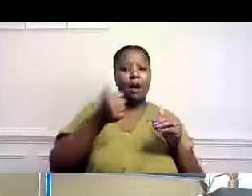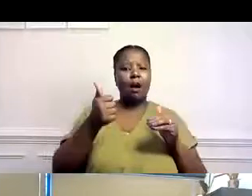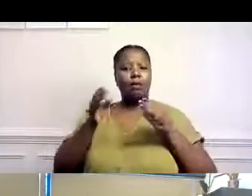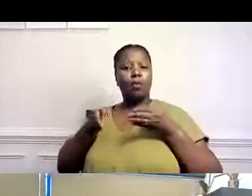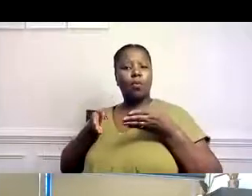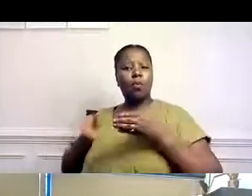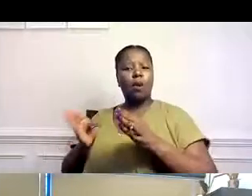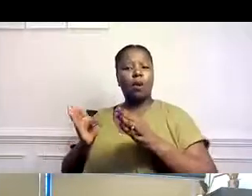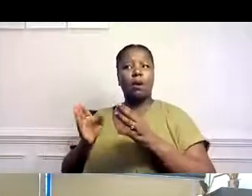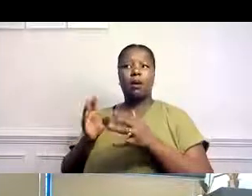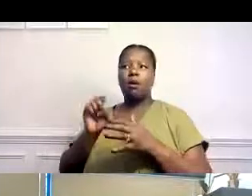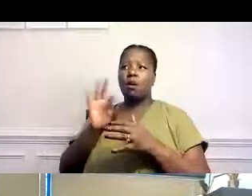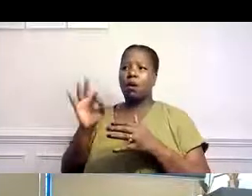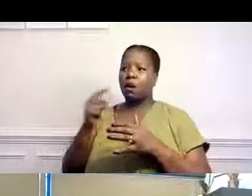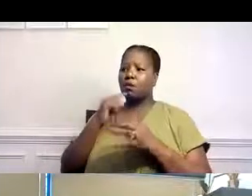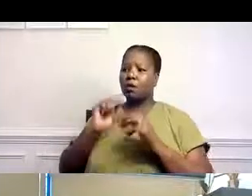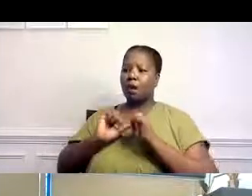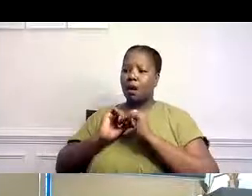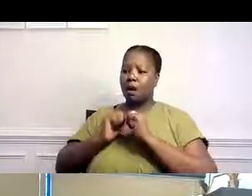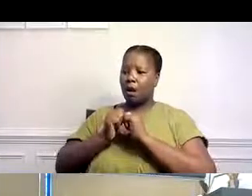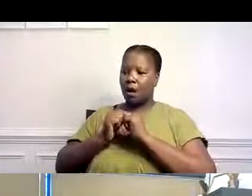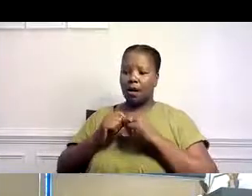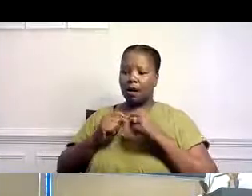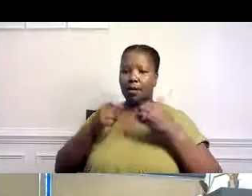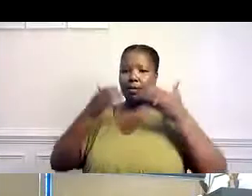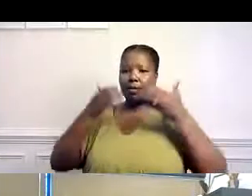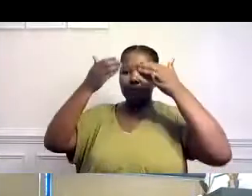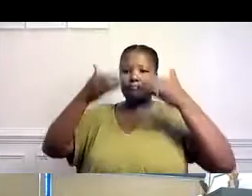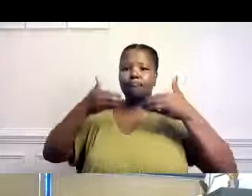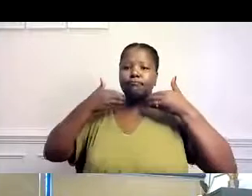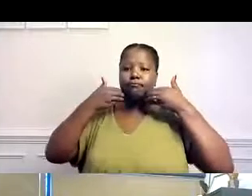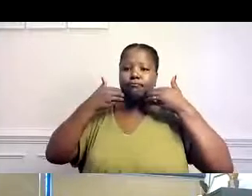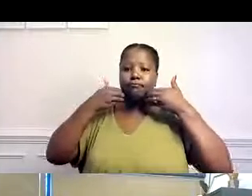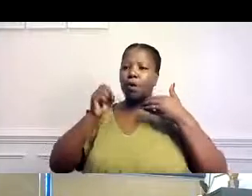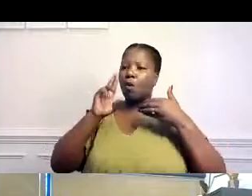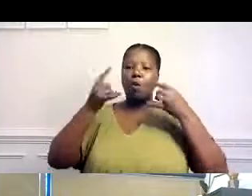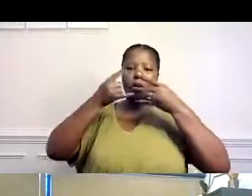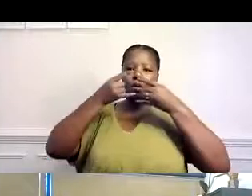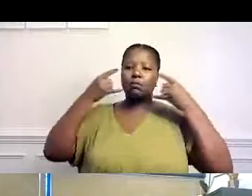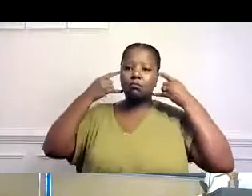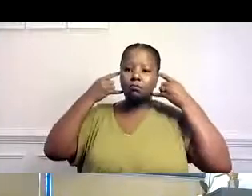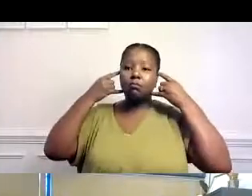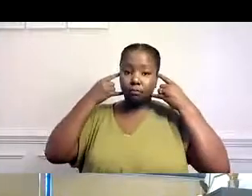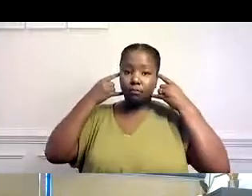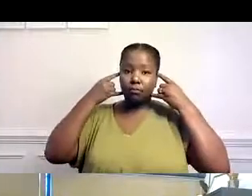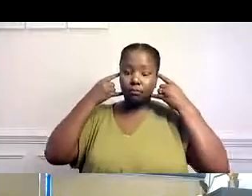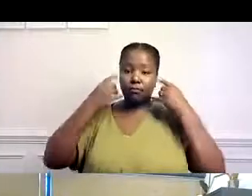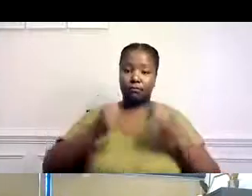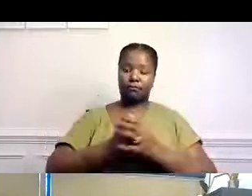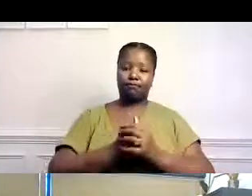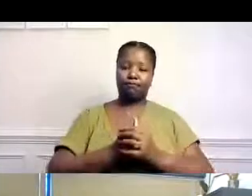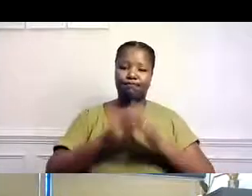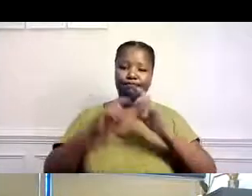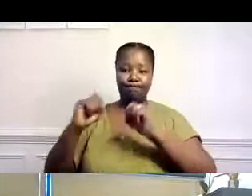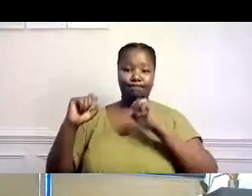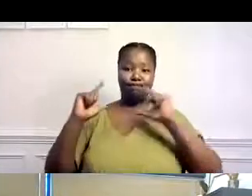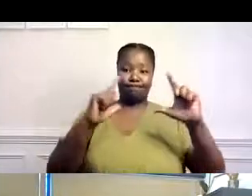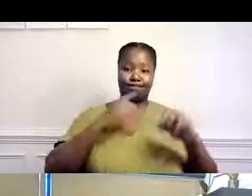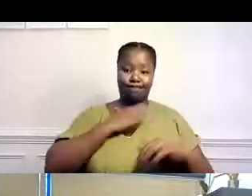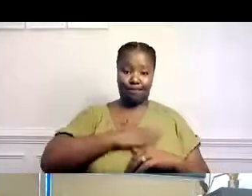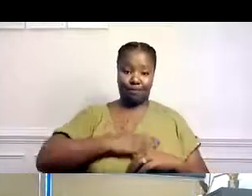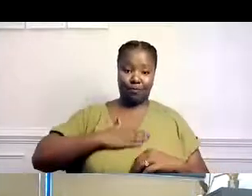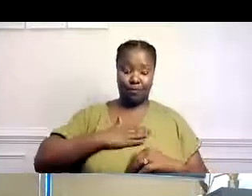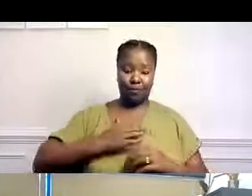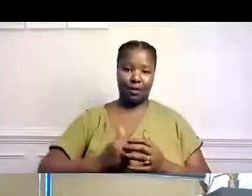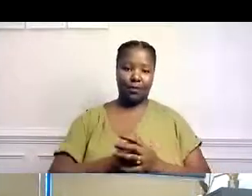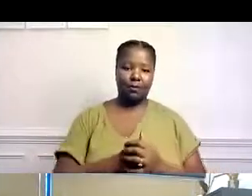por asuntos de comportamiento, hay alternativas que se pueden usar. Entonces, hagamos el